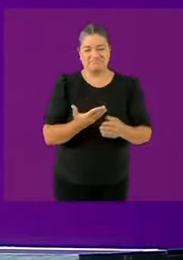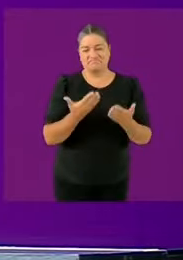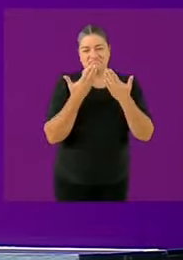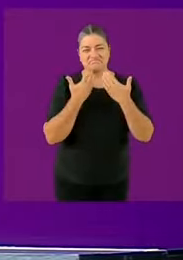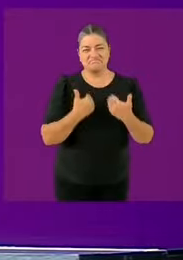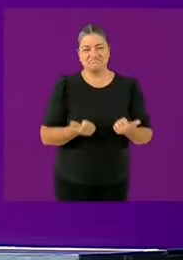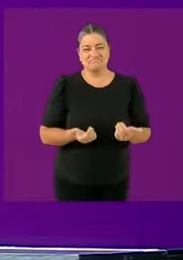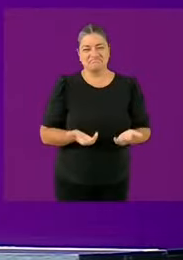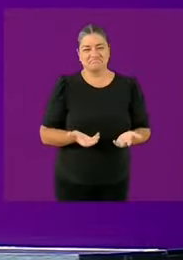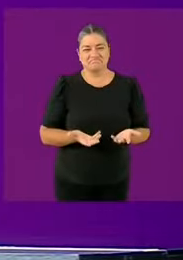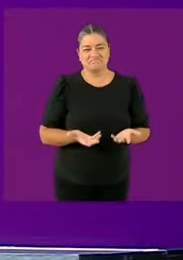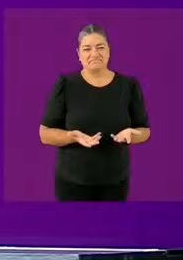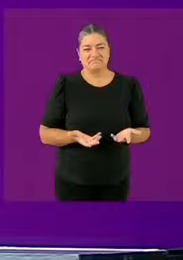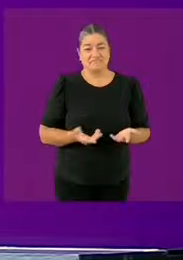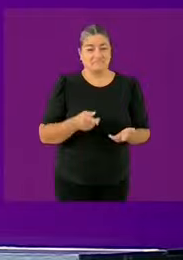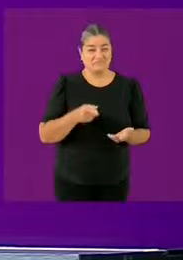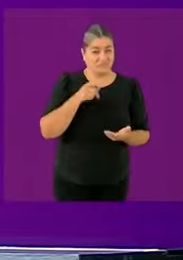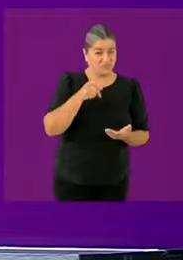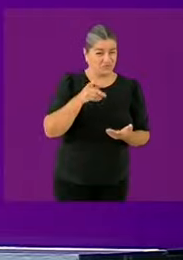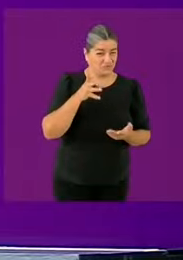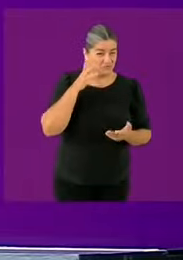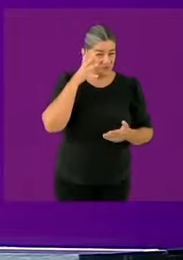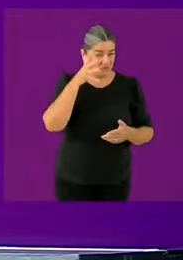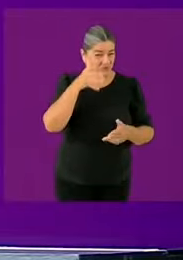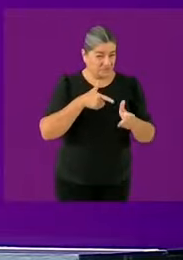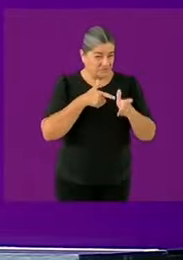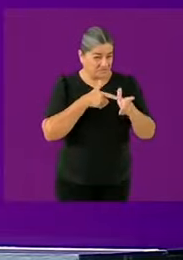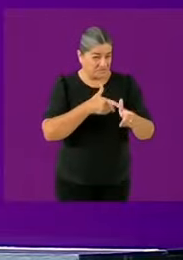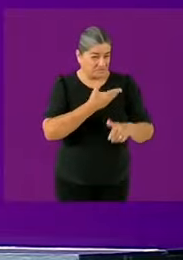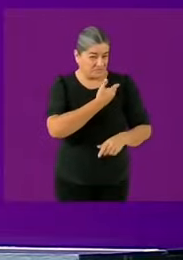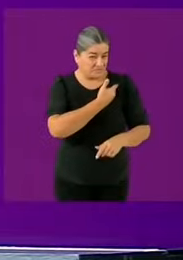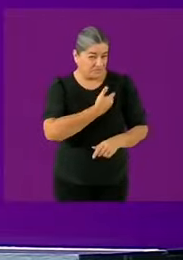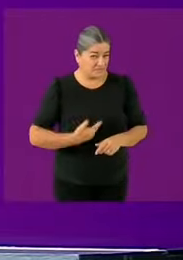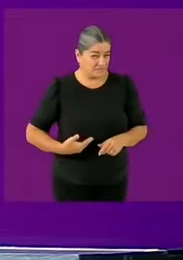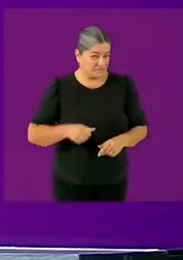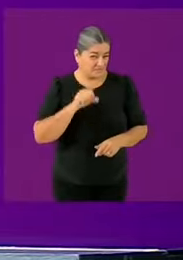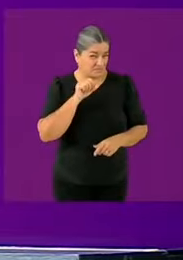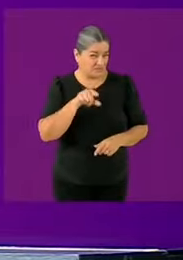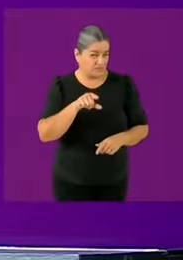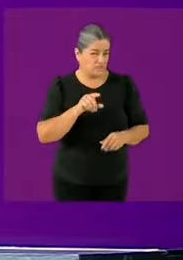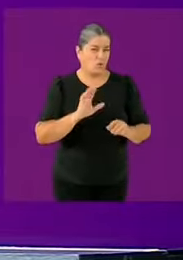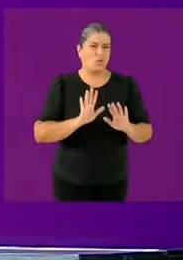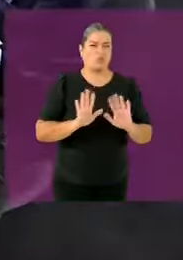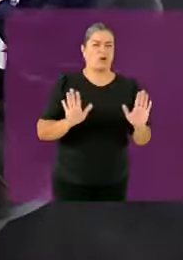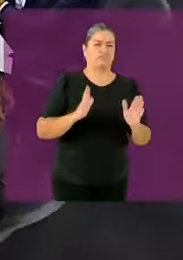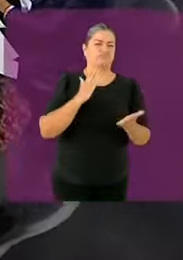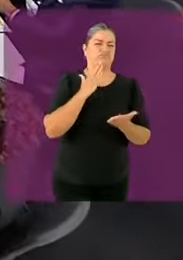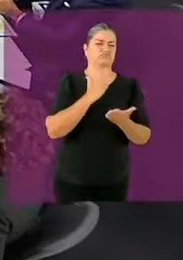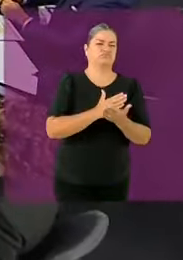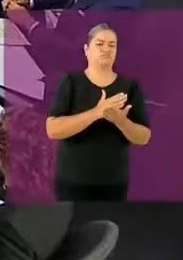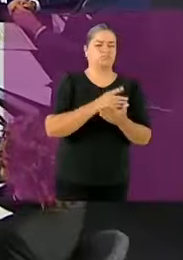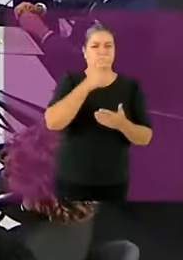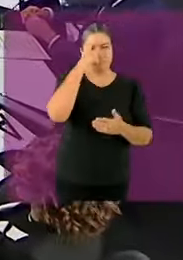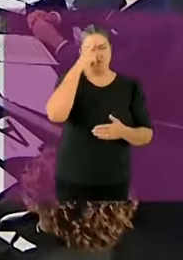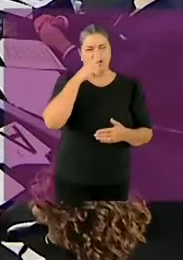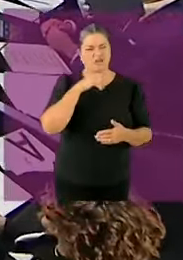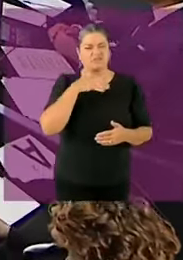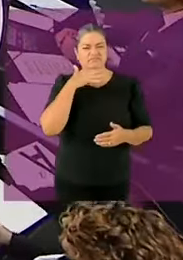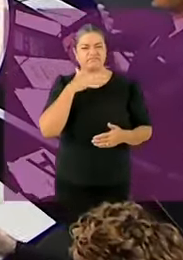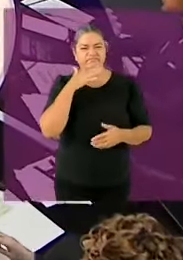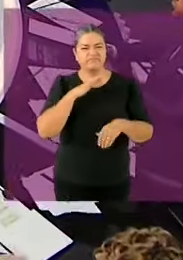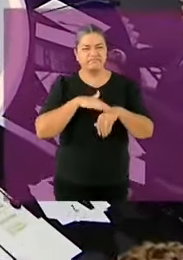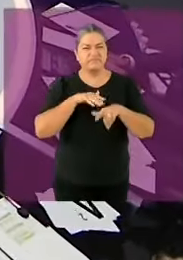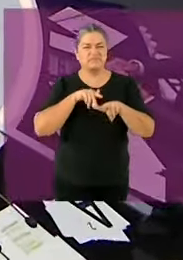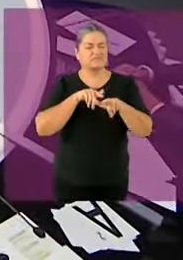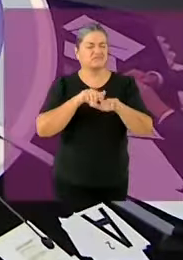años con un nuevo gran escándalo, pero esta vez de su gobierno, sumado al de los anteriores? Adelante. Como he dicho,